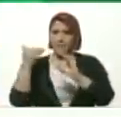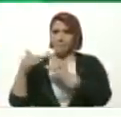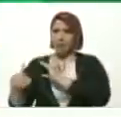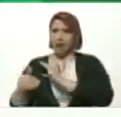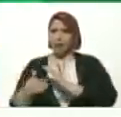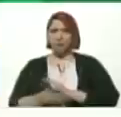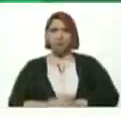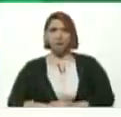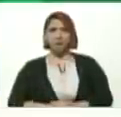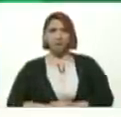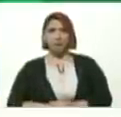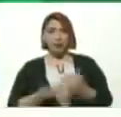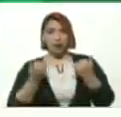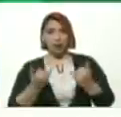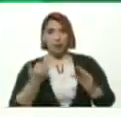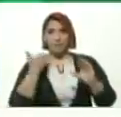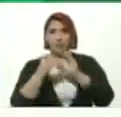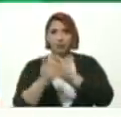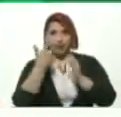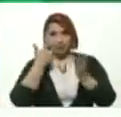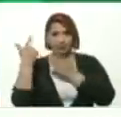cuando Ahora voy a mandar esto